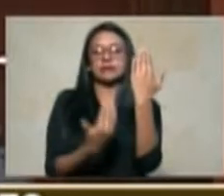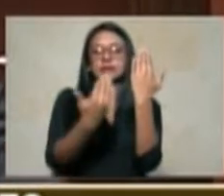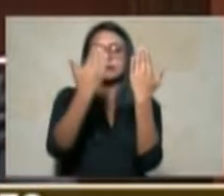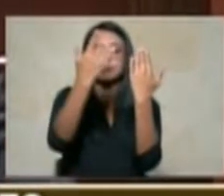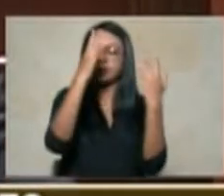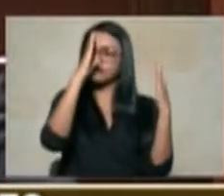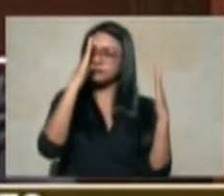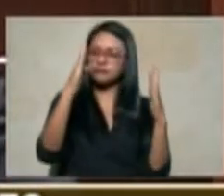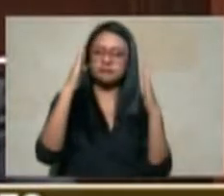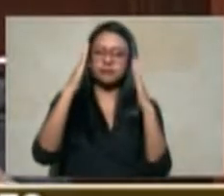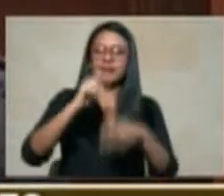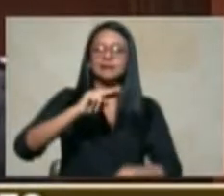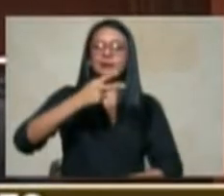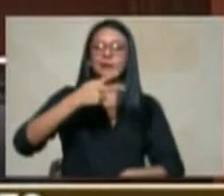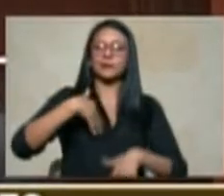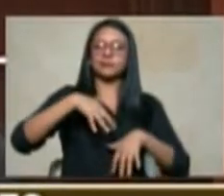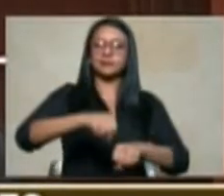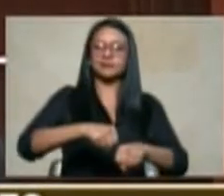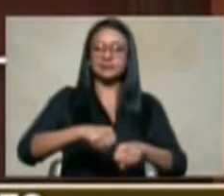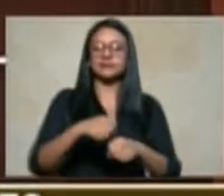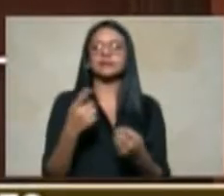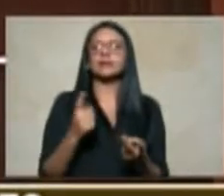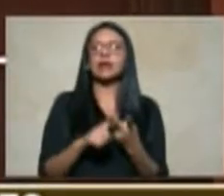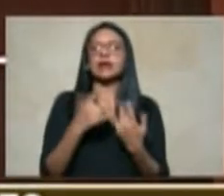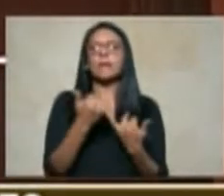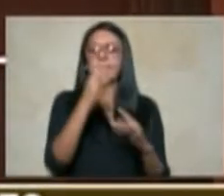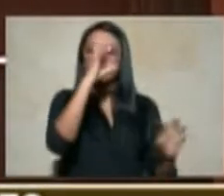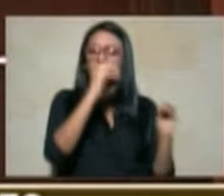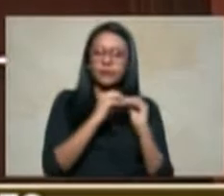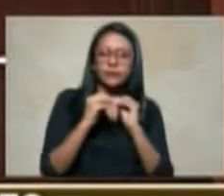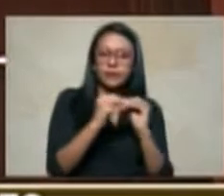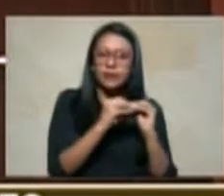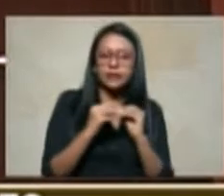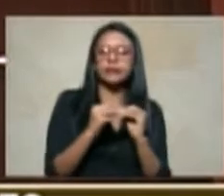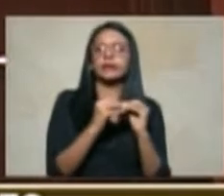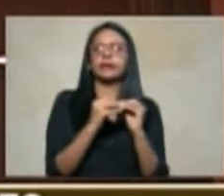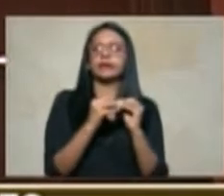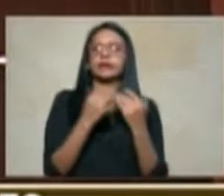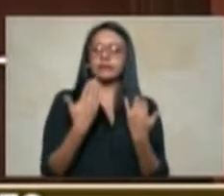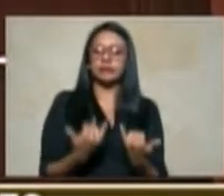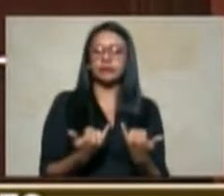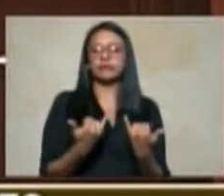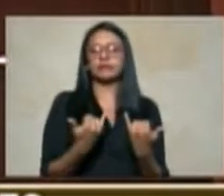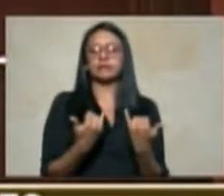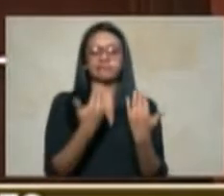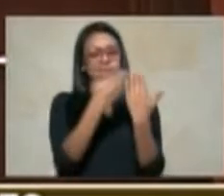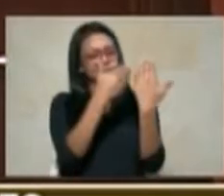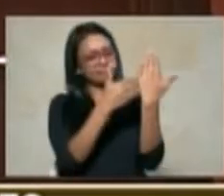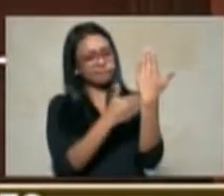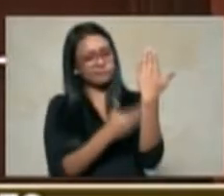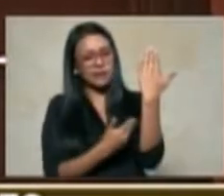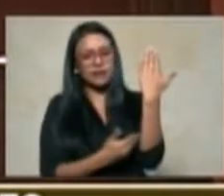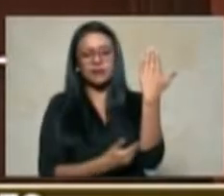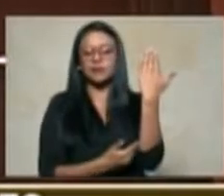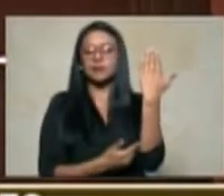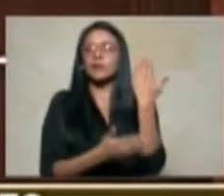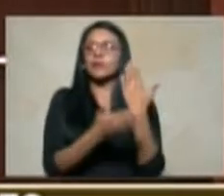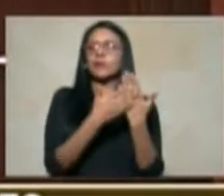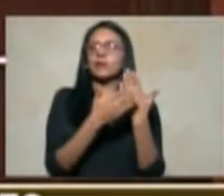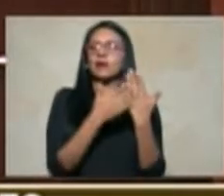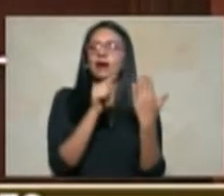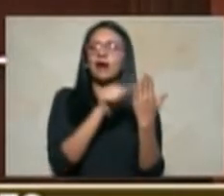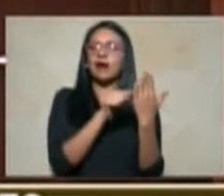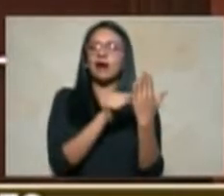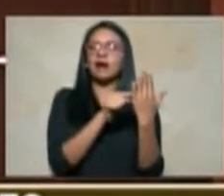y además una serie de acuerdos que refrendan esa tesis y esa casuística que